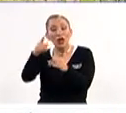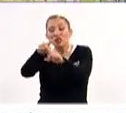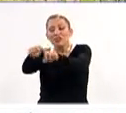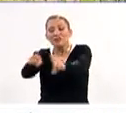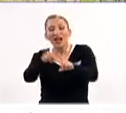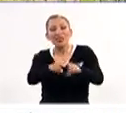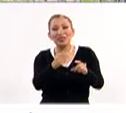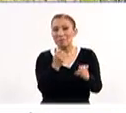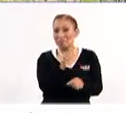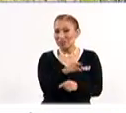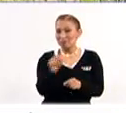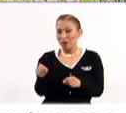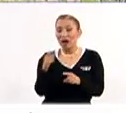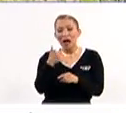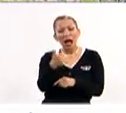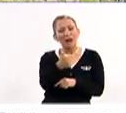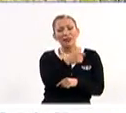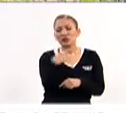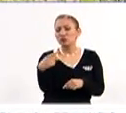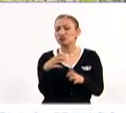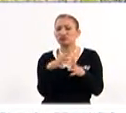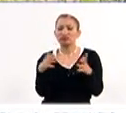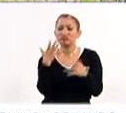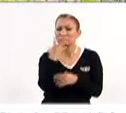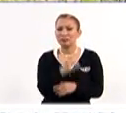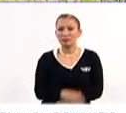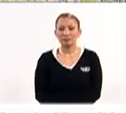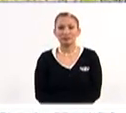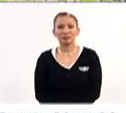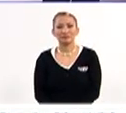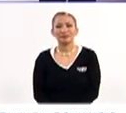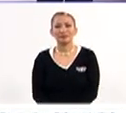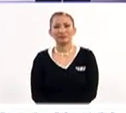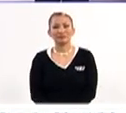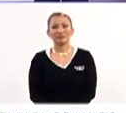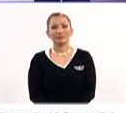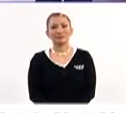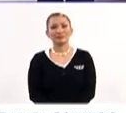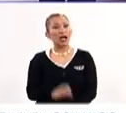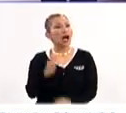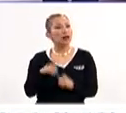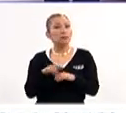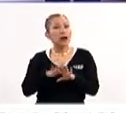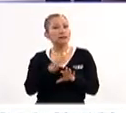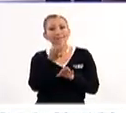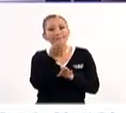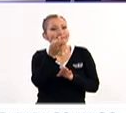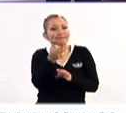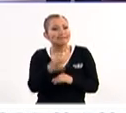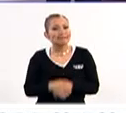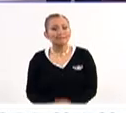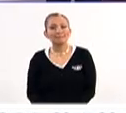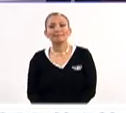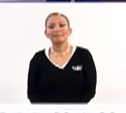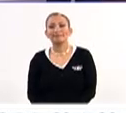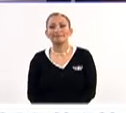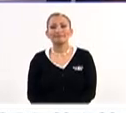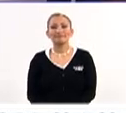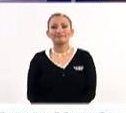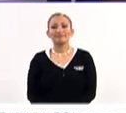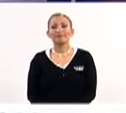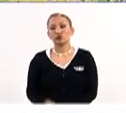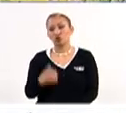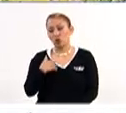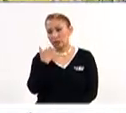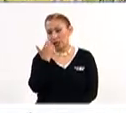todos ellos son verdaderamente grandiosos. Pues algo más que nos quieras compartir. Pues a mí me gustaría